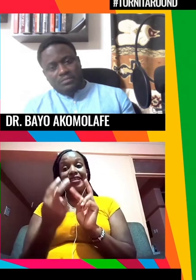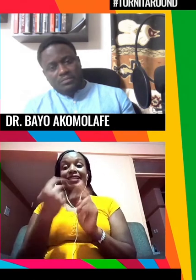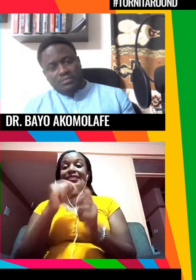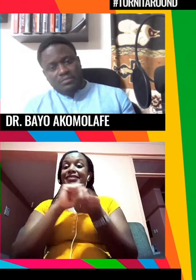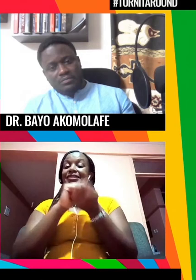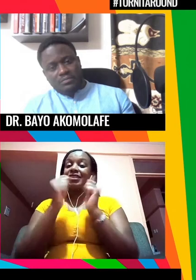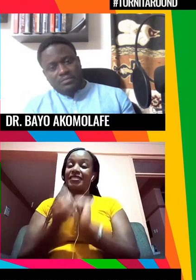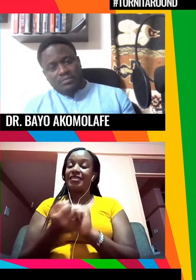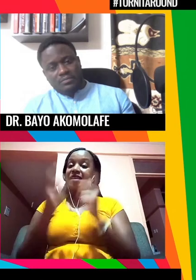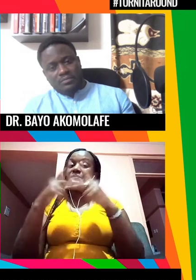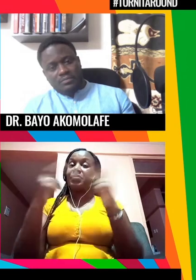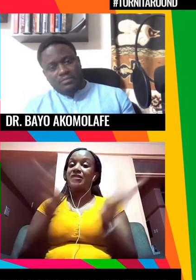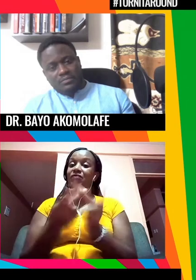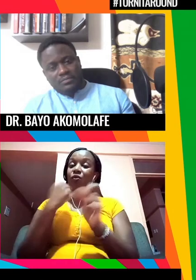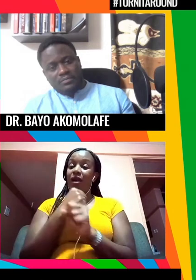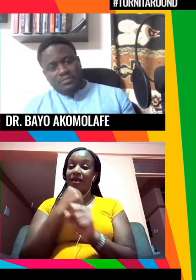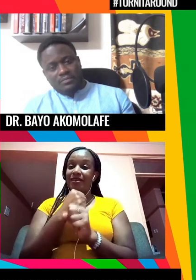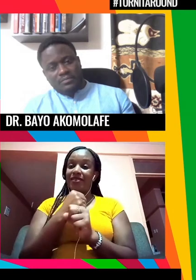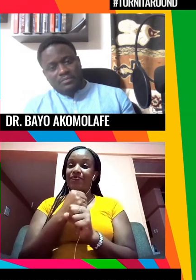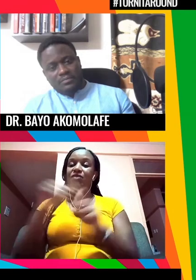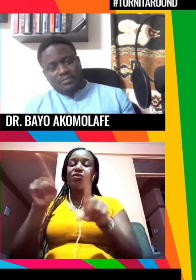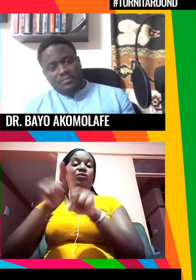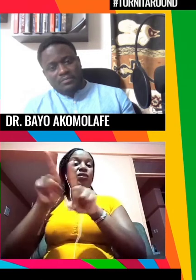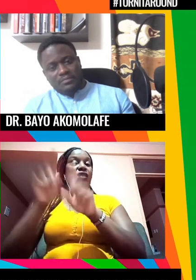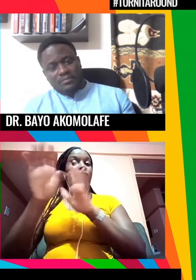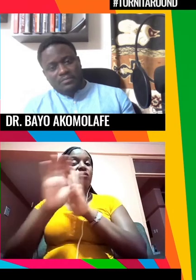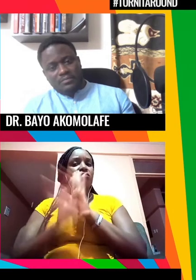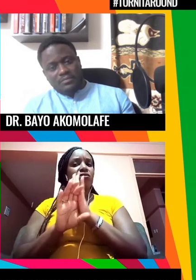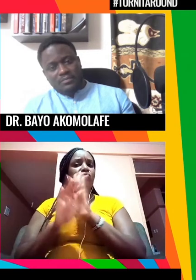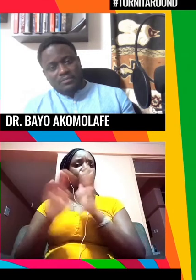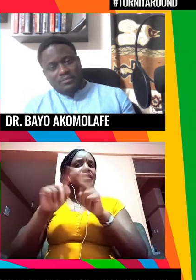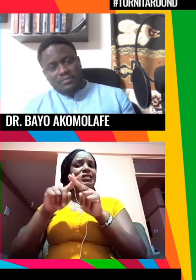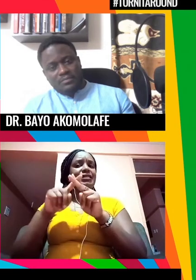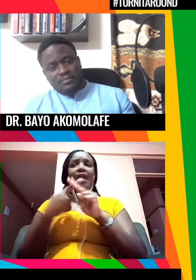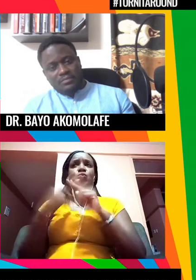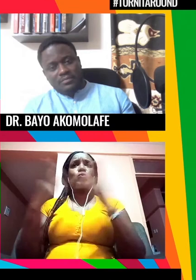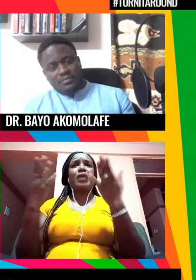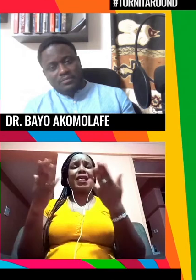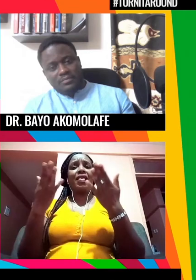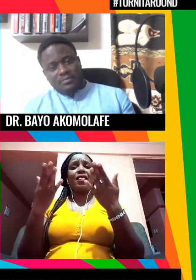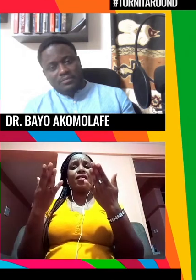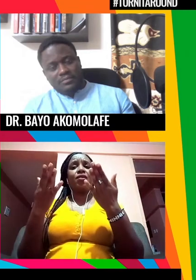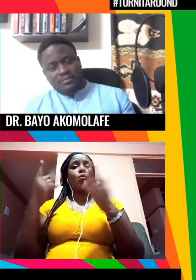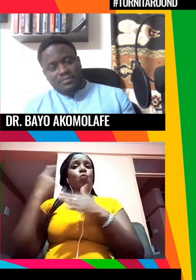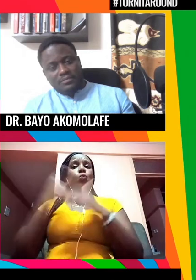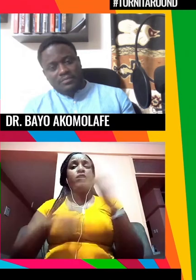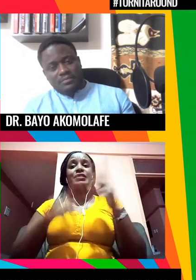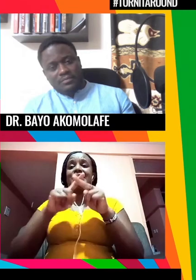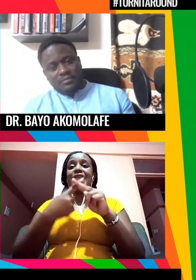de las instituciones pero dónde empezamos cuál es el punto de partida en esto